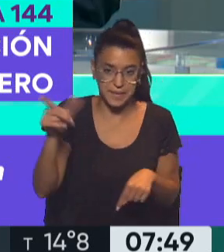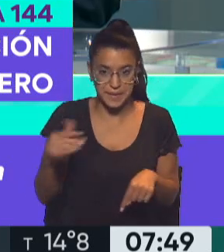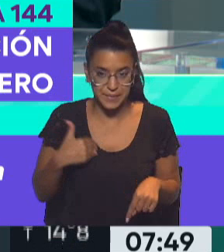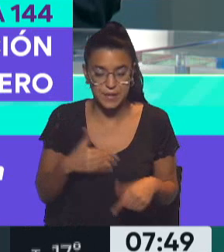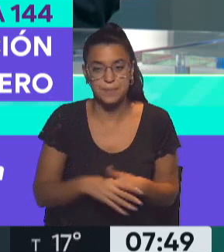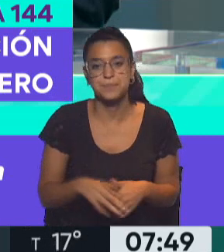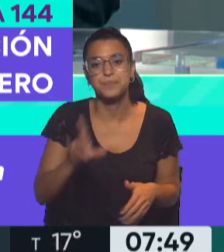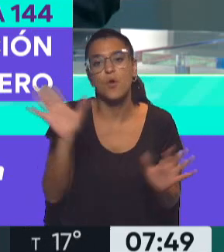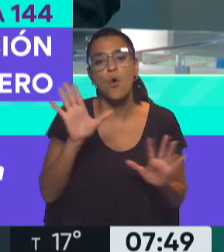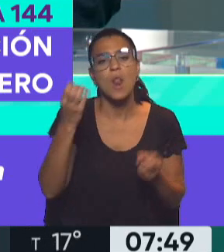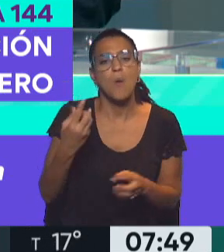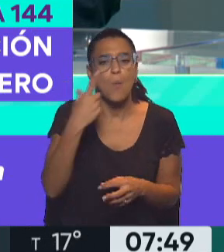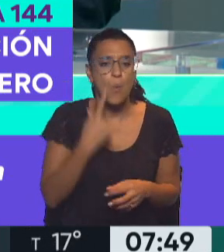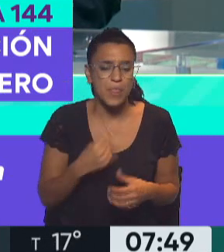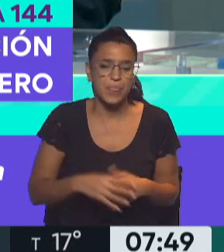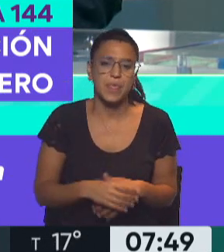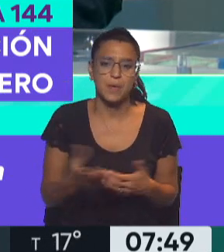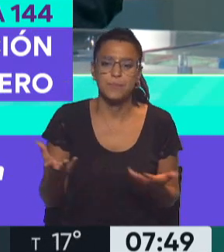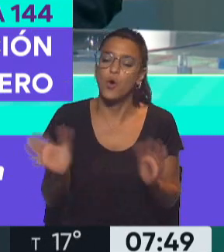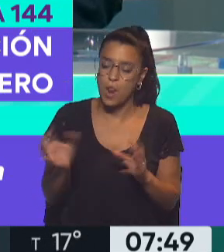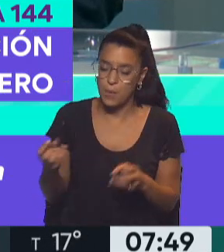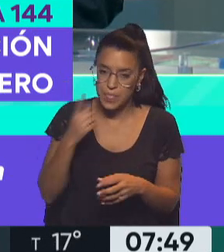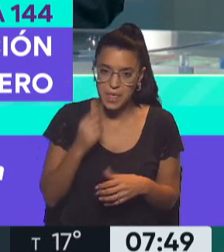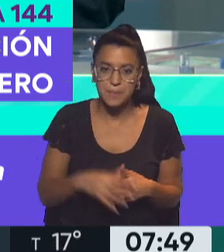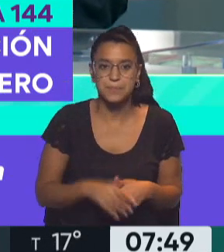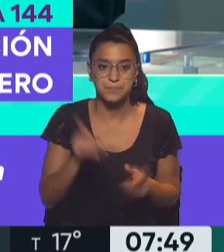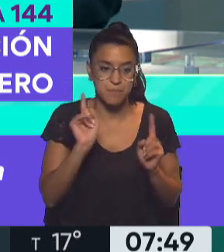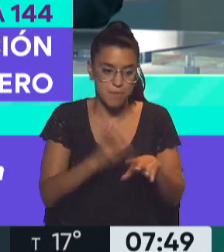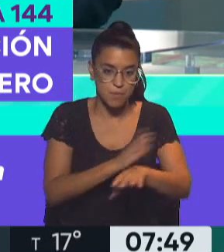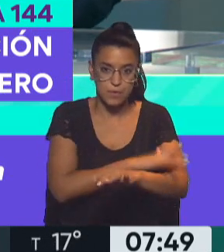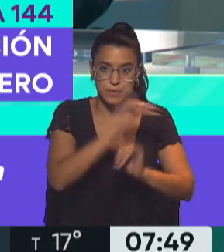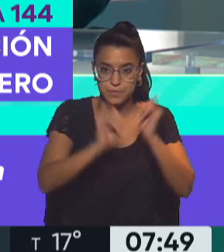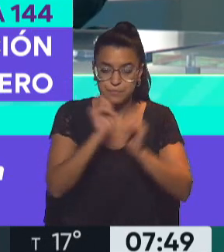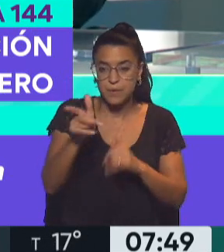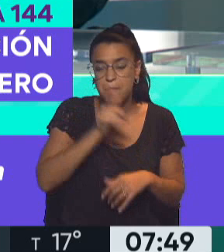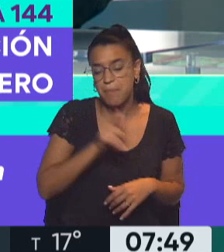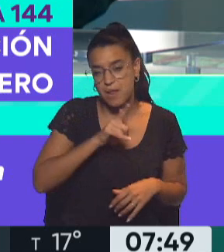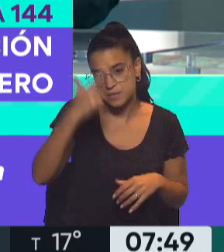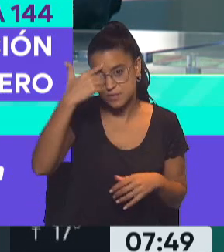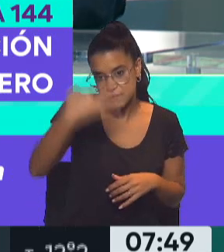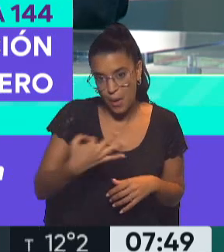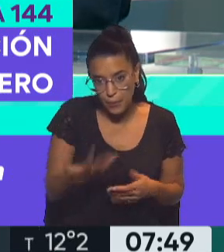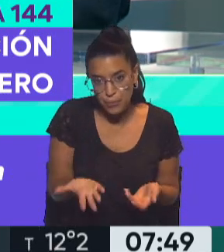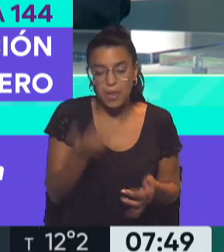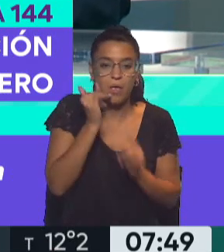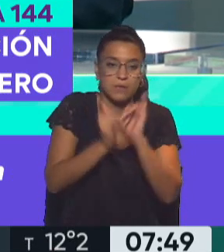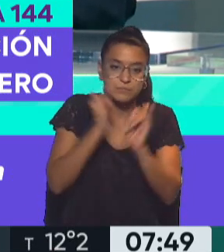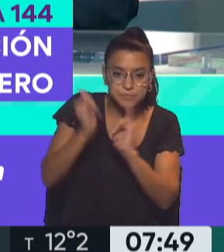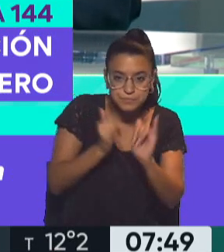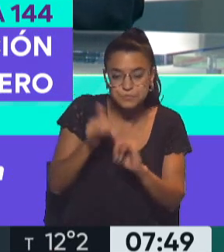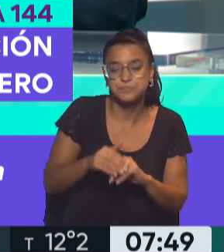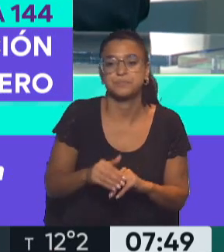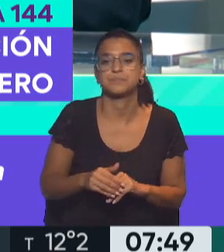Edgardo, buen día. A propósito de esto que usted escribe, que parece muy razonable la descripción,